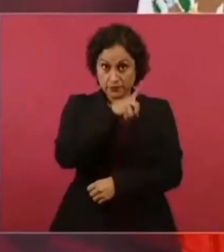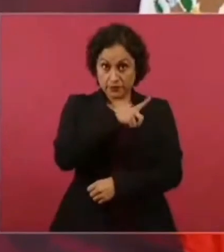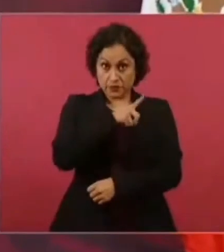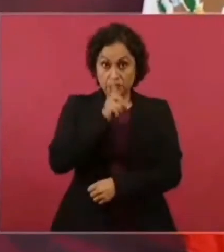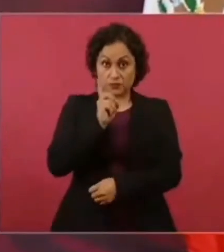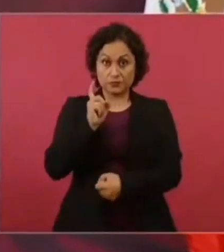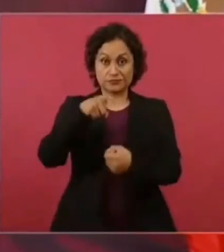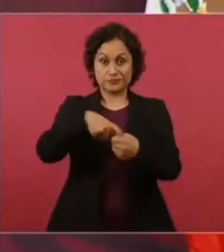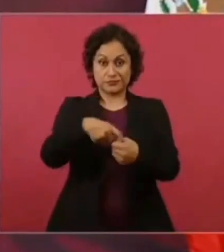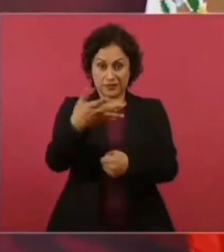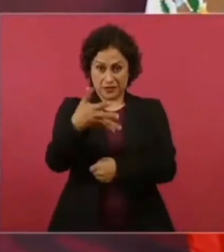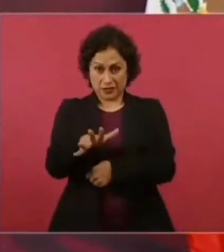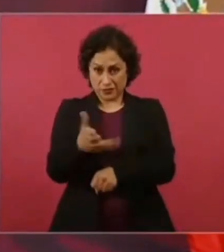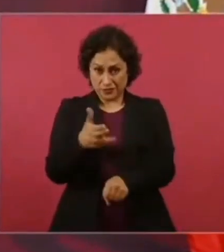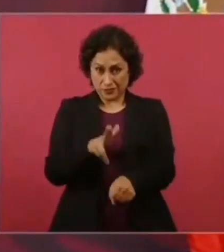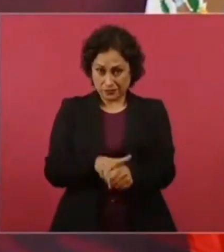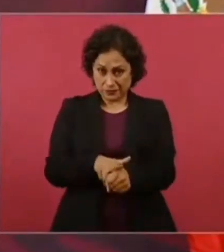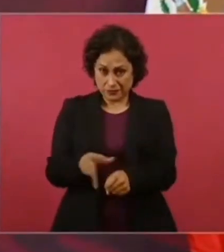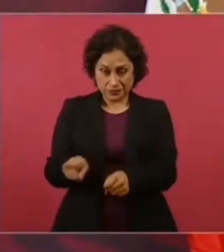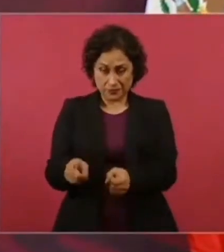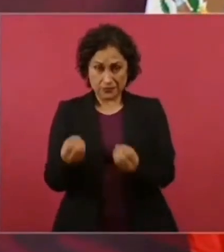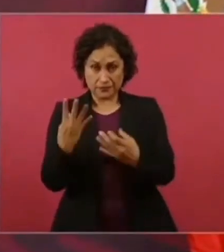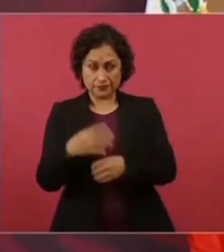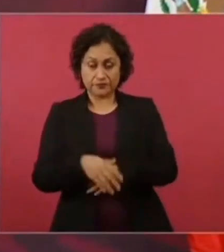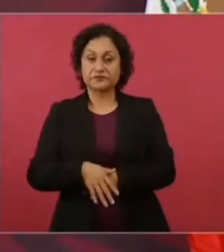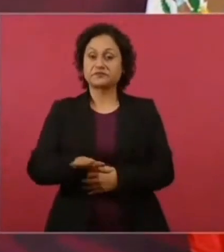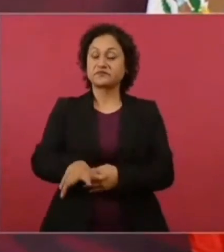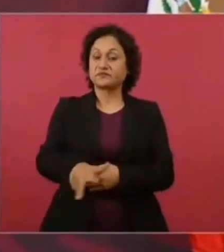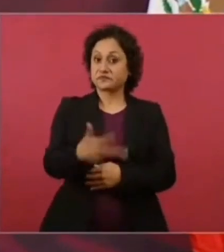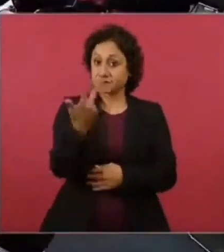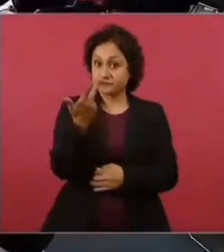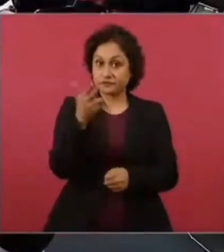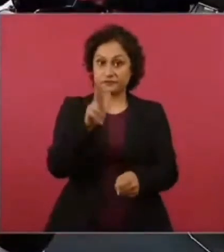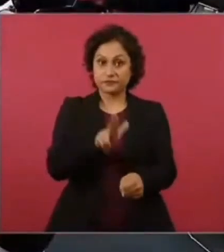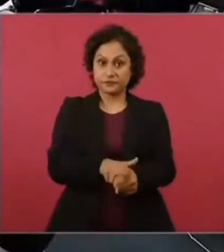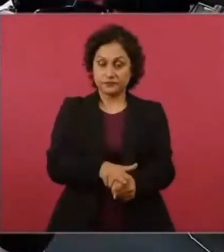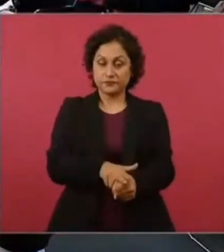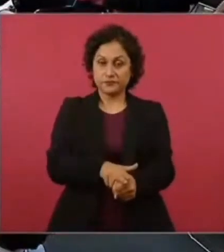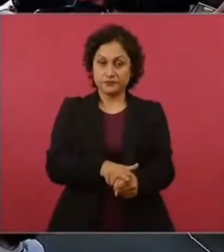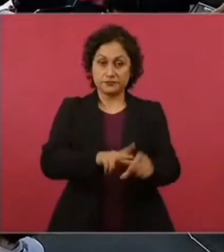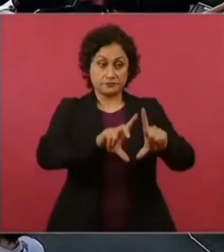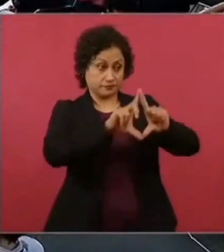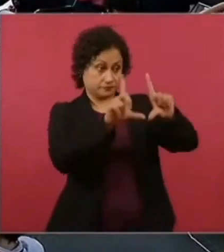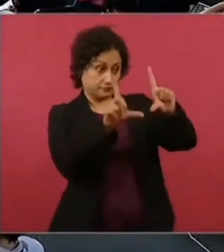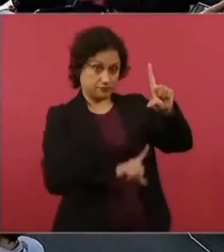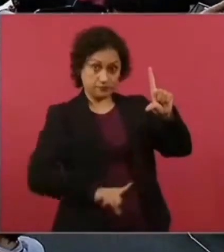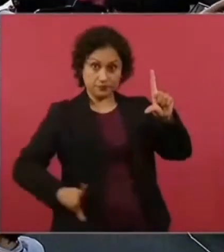hospitales, ¿no? ¿Cuánto? 13 hospitales. 13. En todo el país.